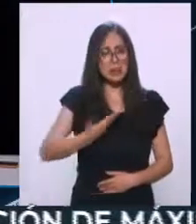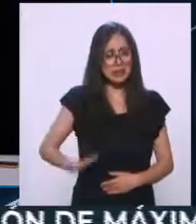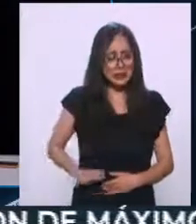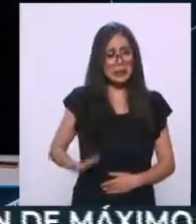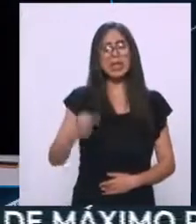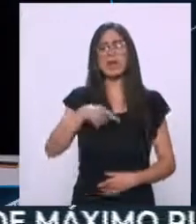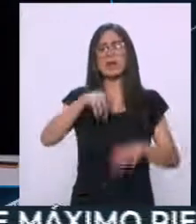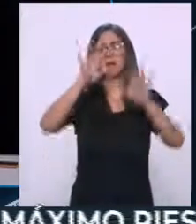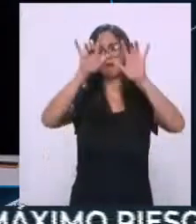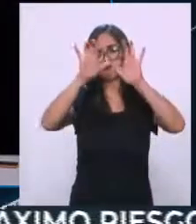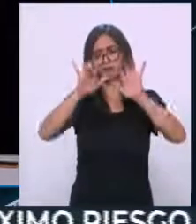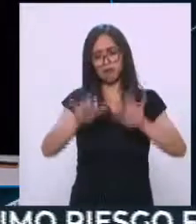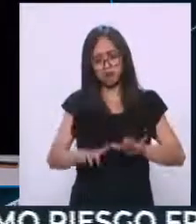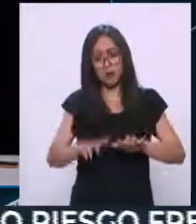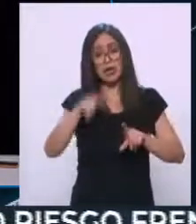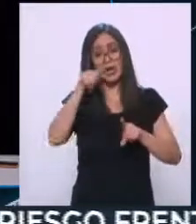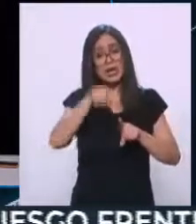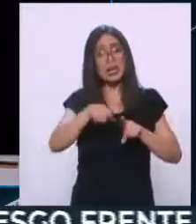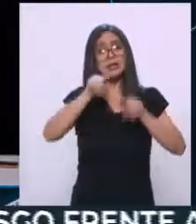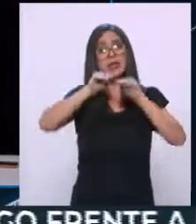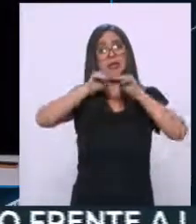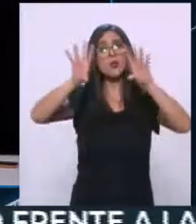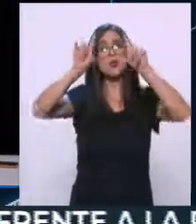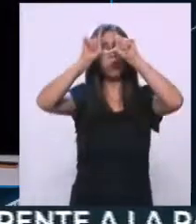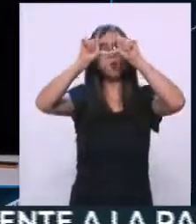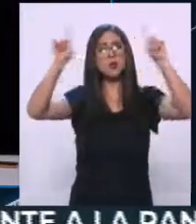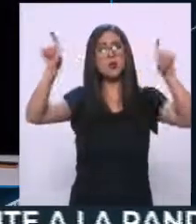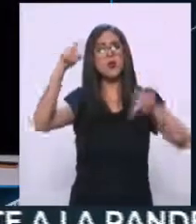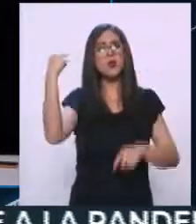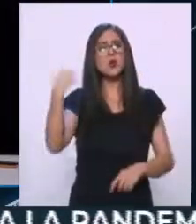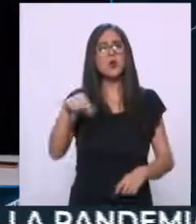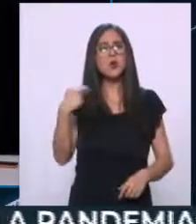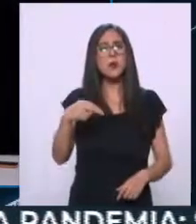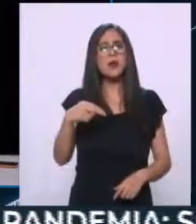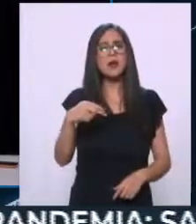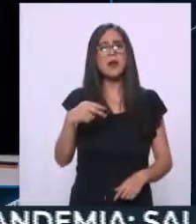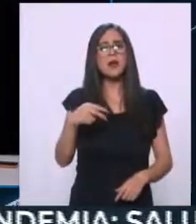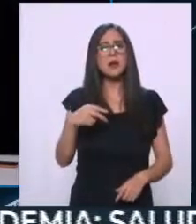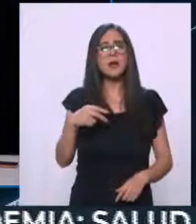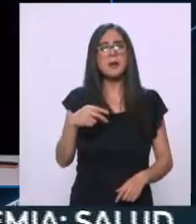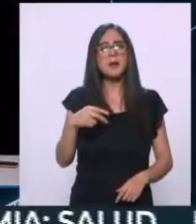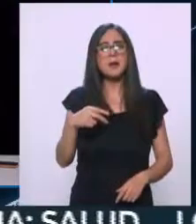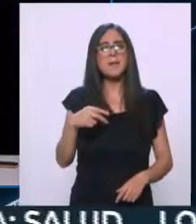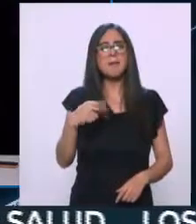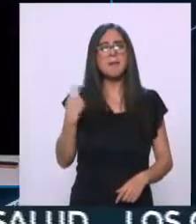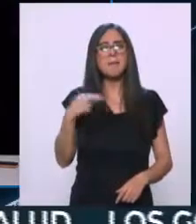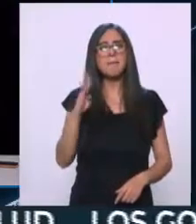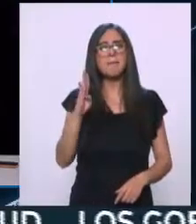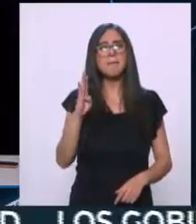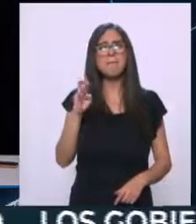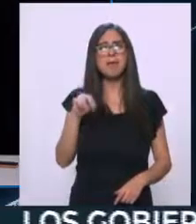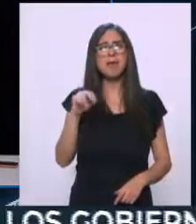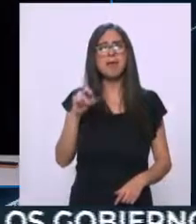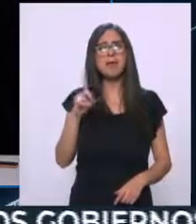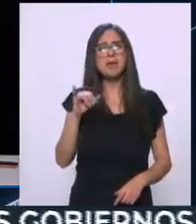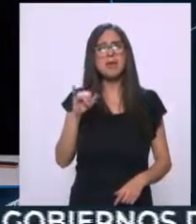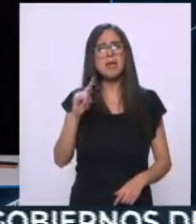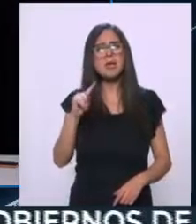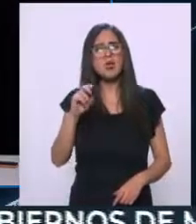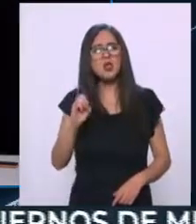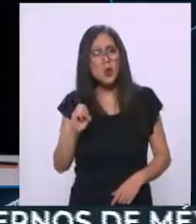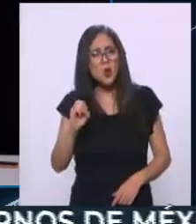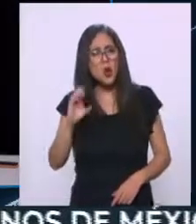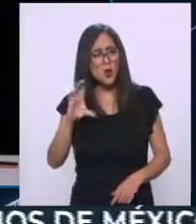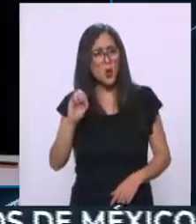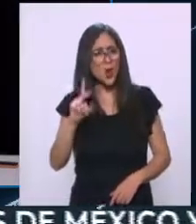también una tendencia que se llamó Bendito, ¿qué era? Bendito Coraje. Bendito Coraje. Bendito